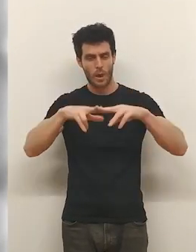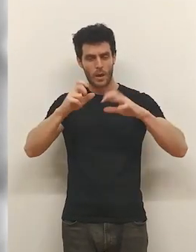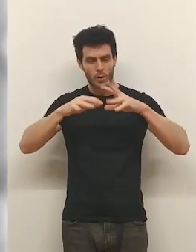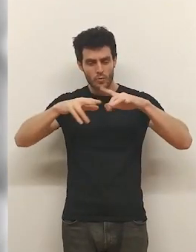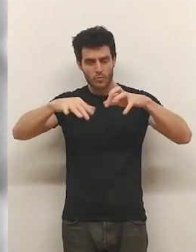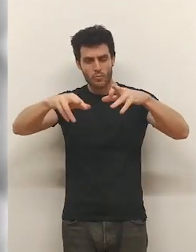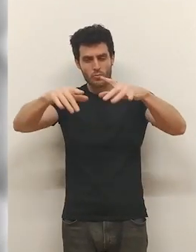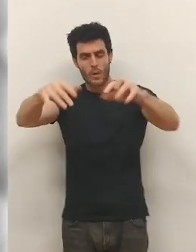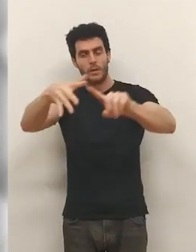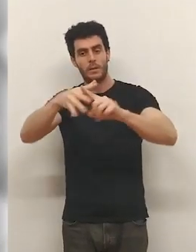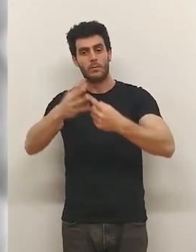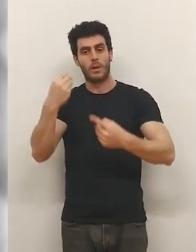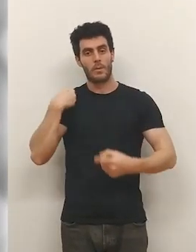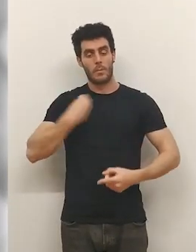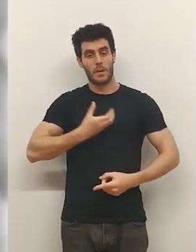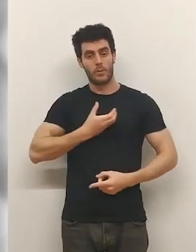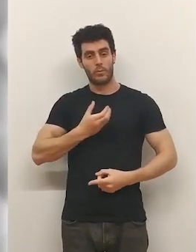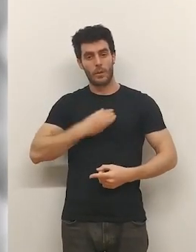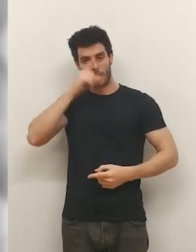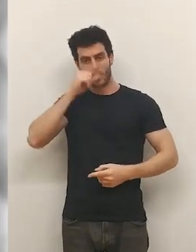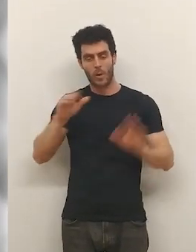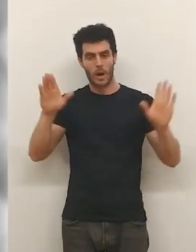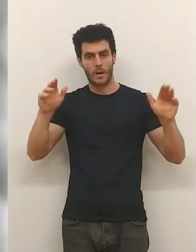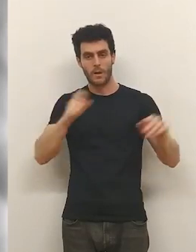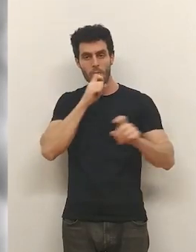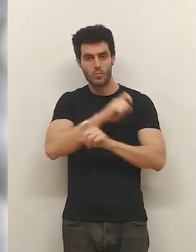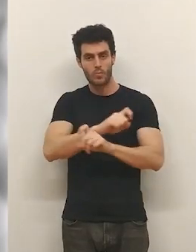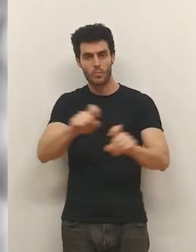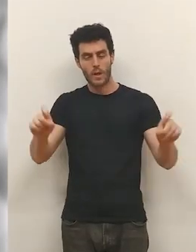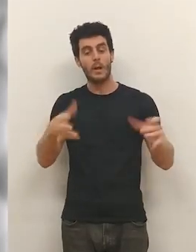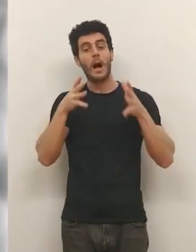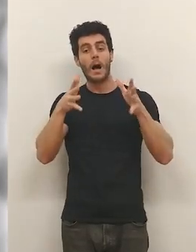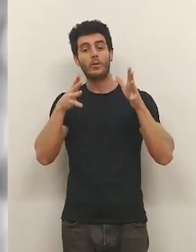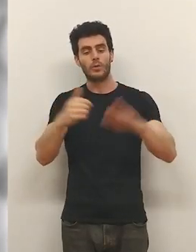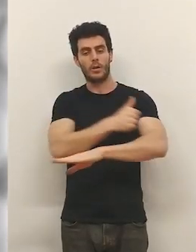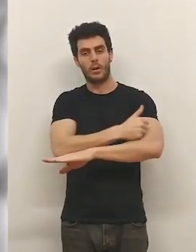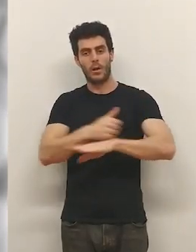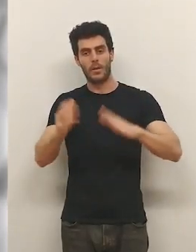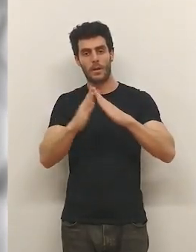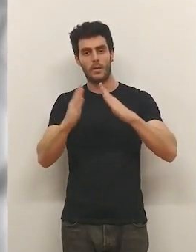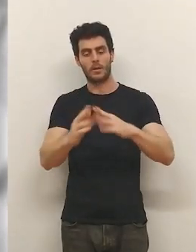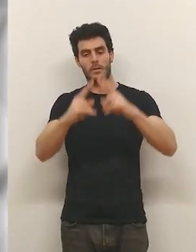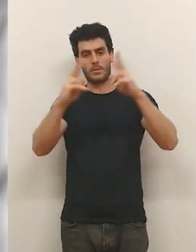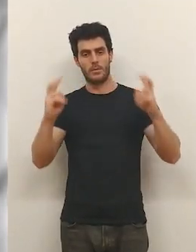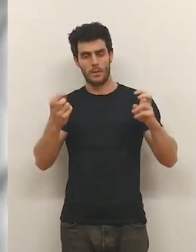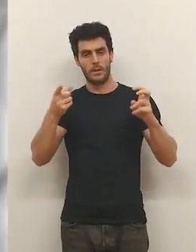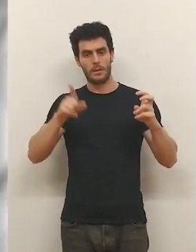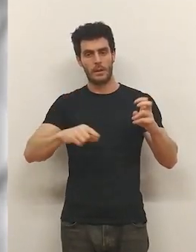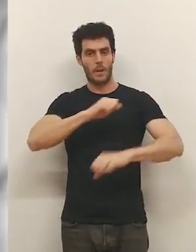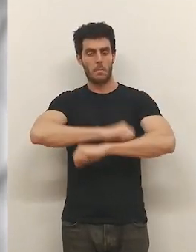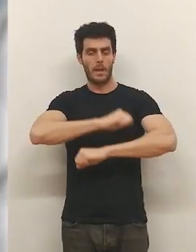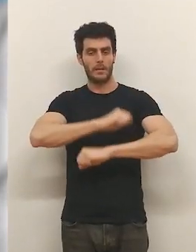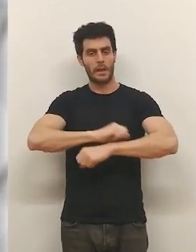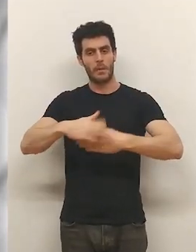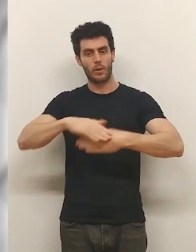se expande con el viento... ...y ante esta situación... Ayuntamiento de Alfaro ha emitido un comunicado... ...en el que recomienda a la población... ...que permanezca en sus casas... ...y que